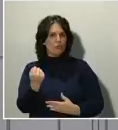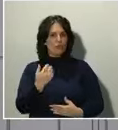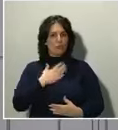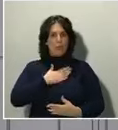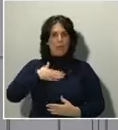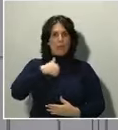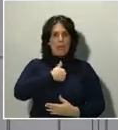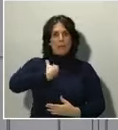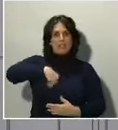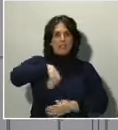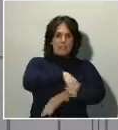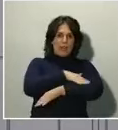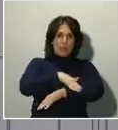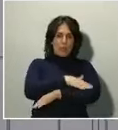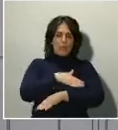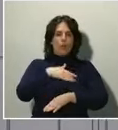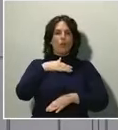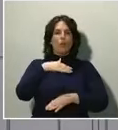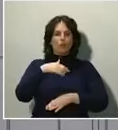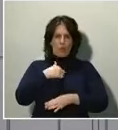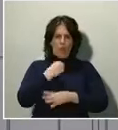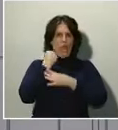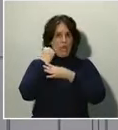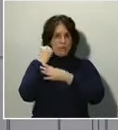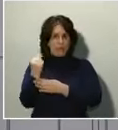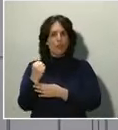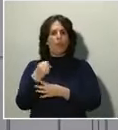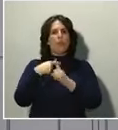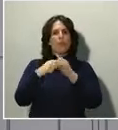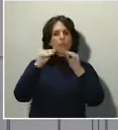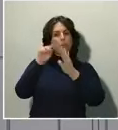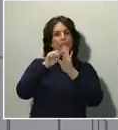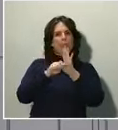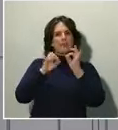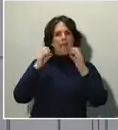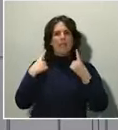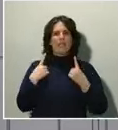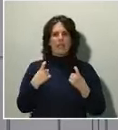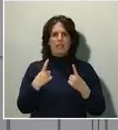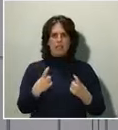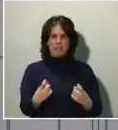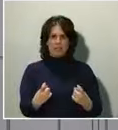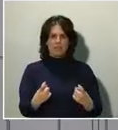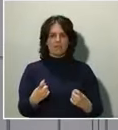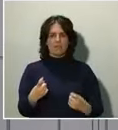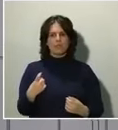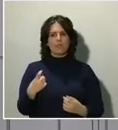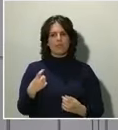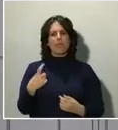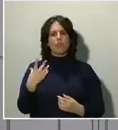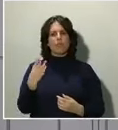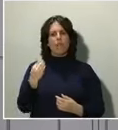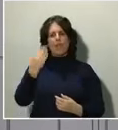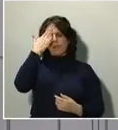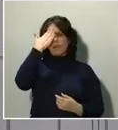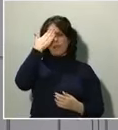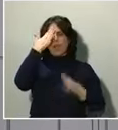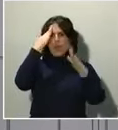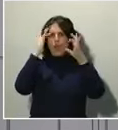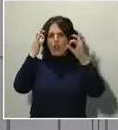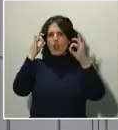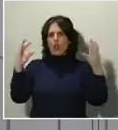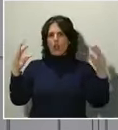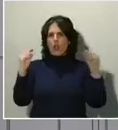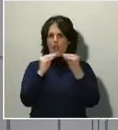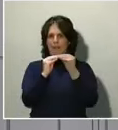creo que son unas medidas necesarias y coherentes con las actuaciones tendentes